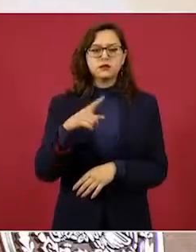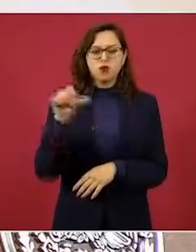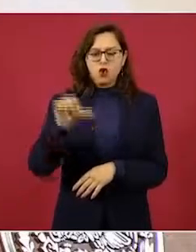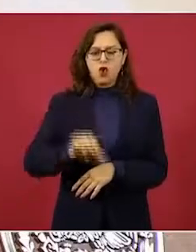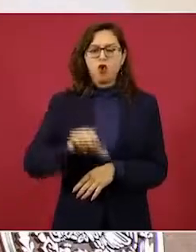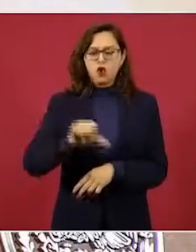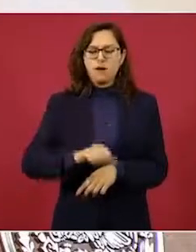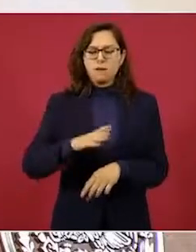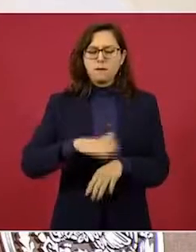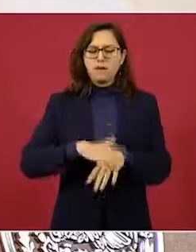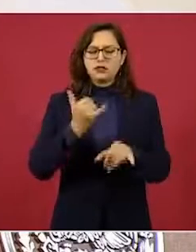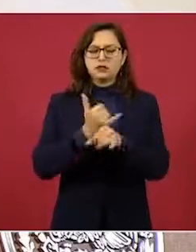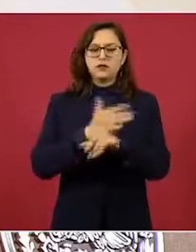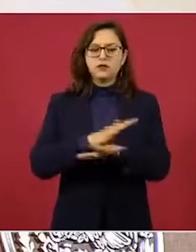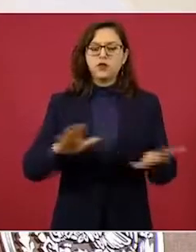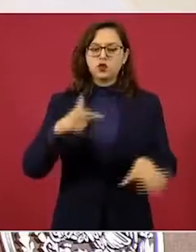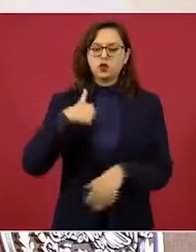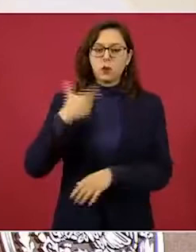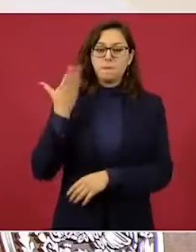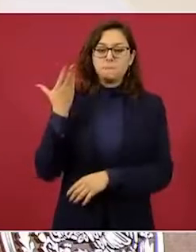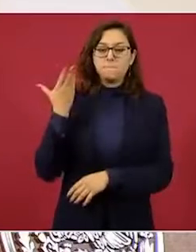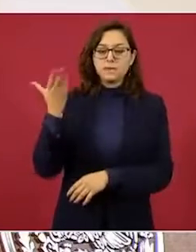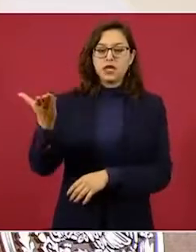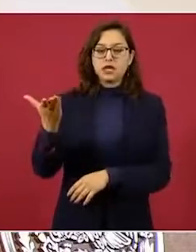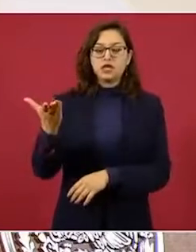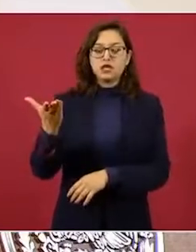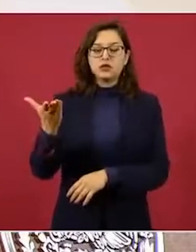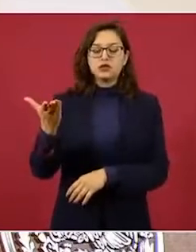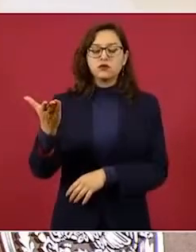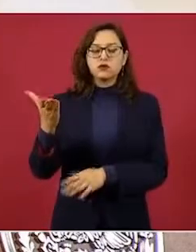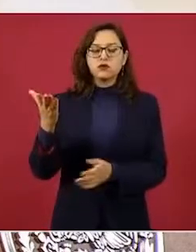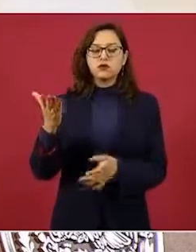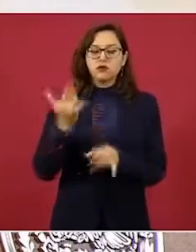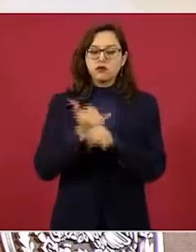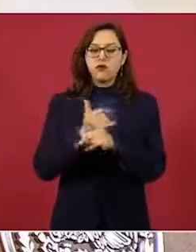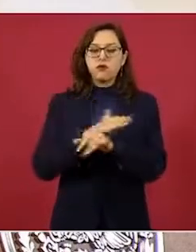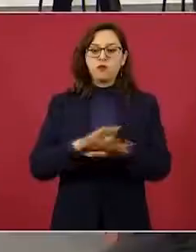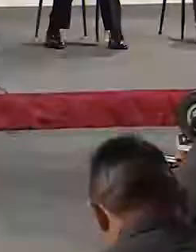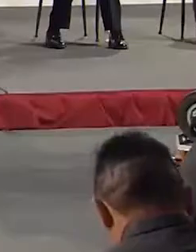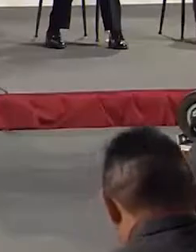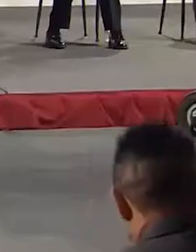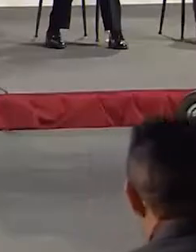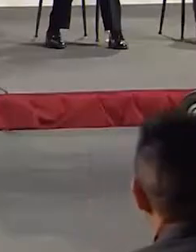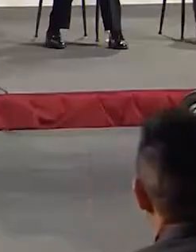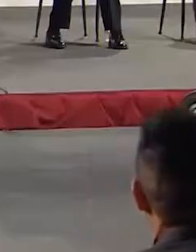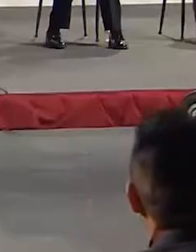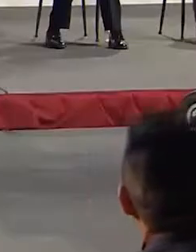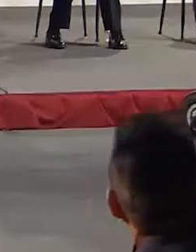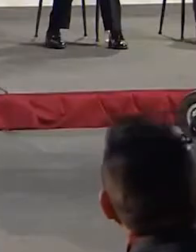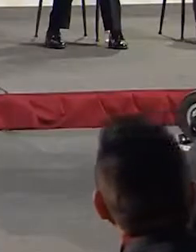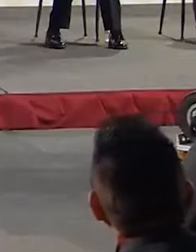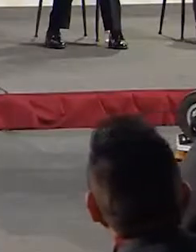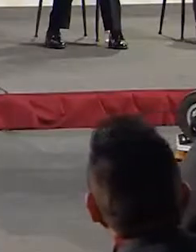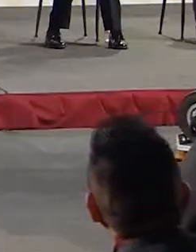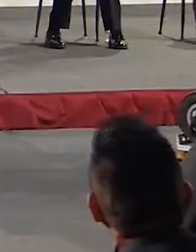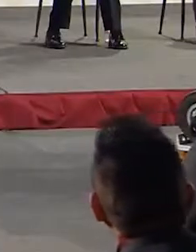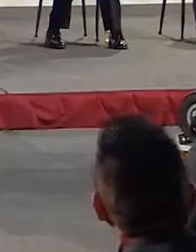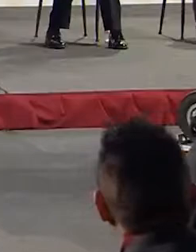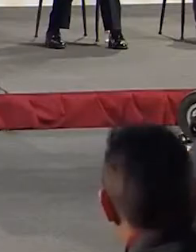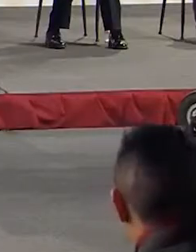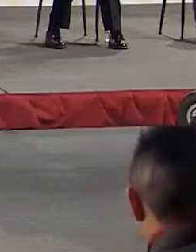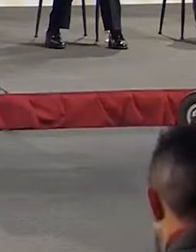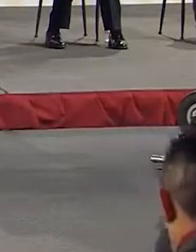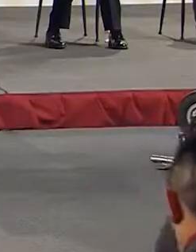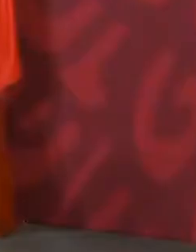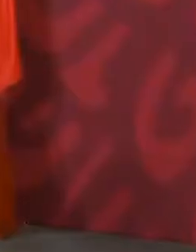de hoy, para que la Oficina de Transparencia nos informe